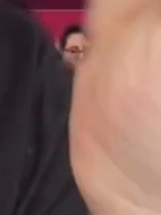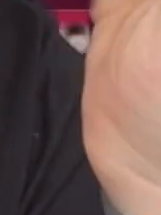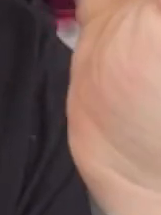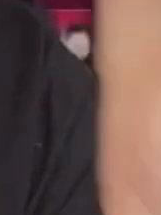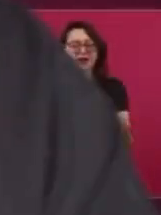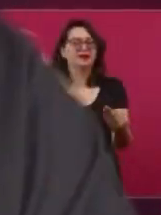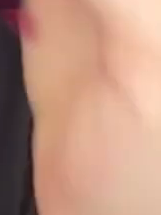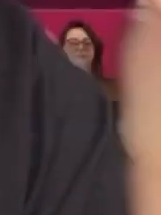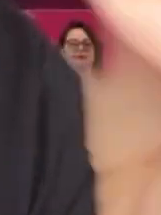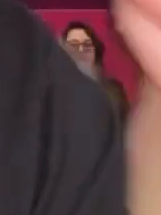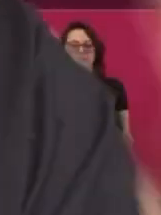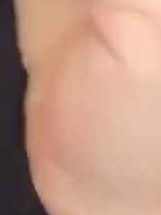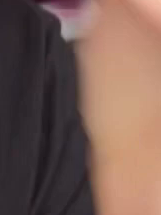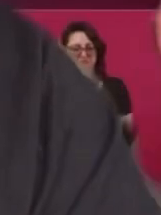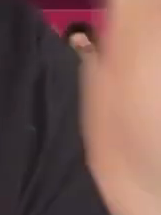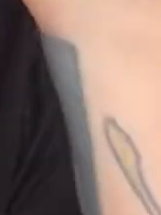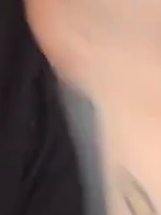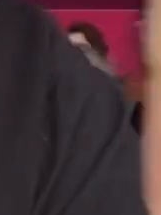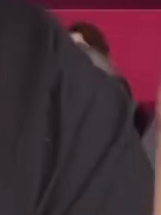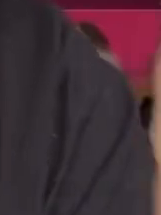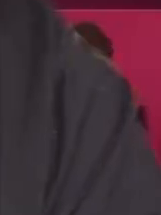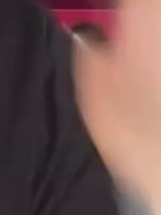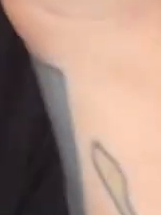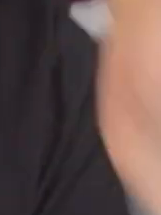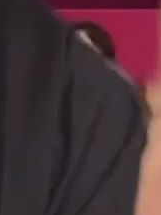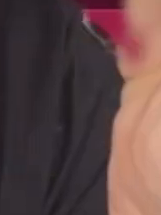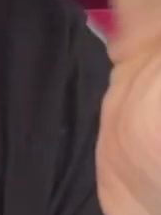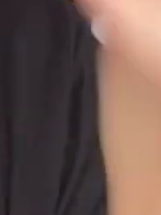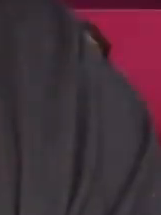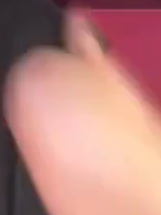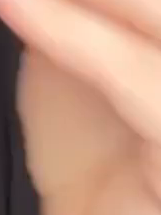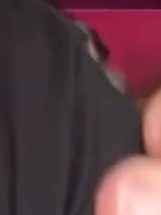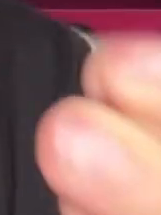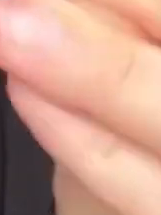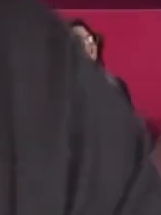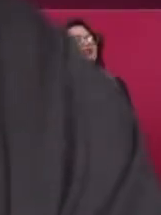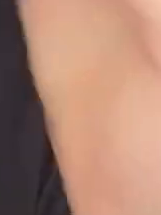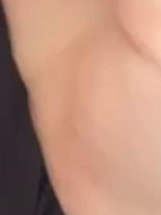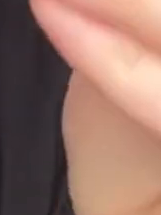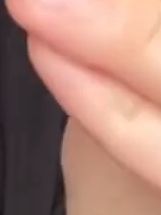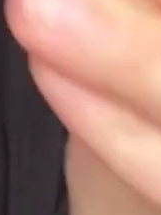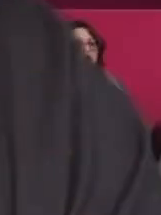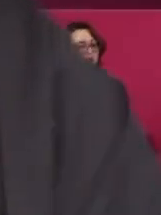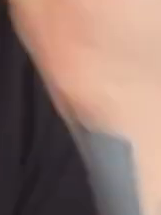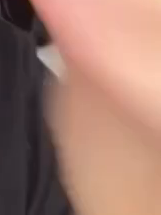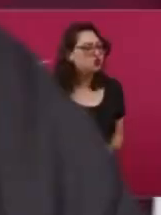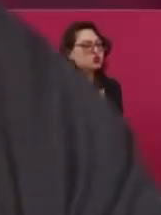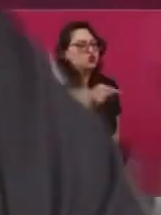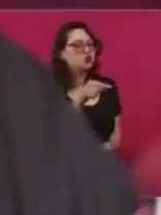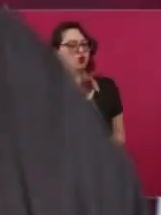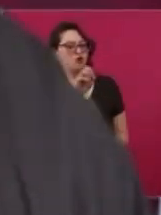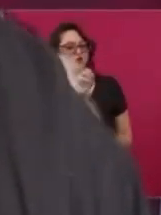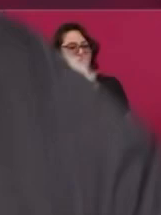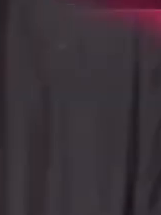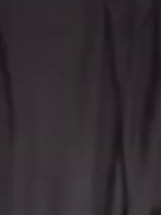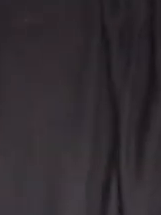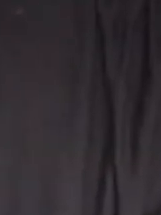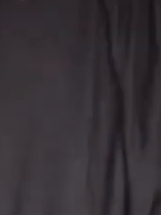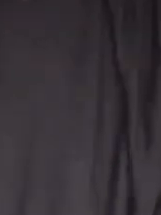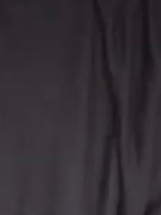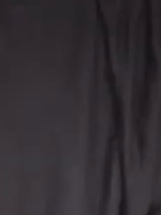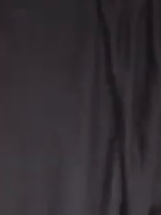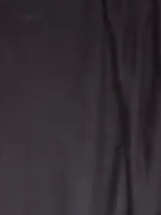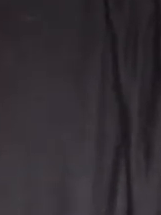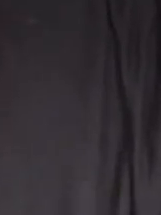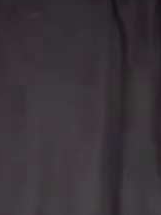unos mentirosos que solamente se dedicaban a robarnos y a mentirnos. Y también, recuérdate que nuestro presidentísimo